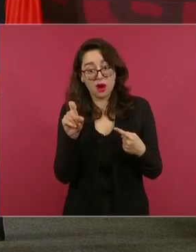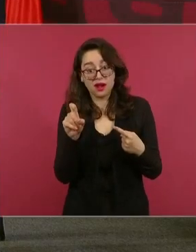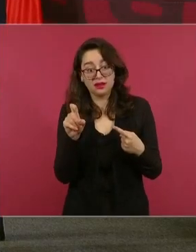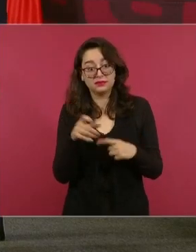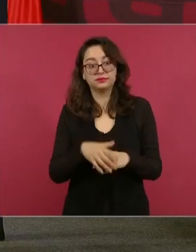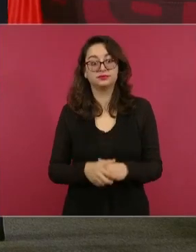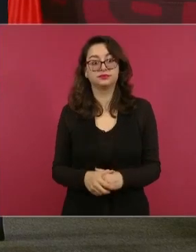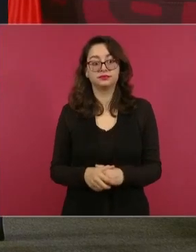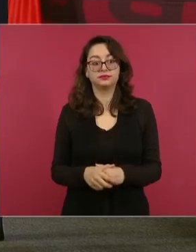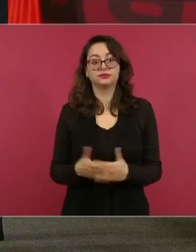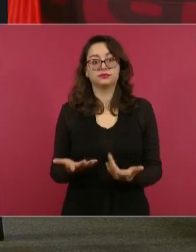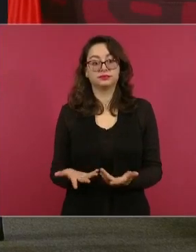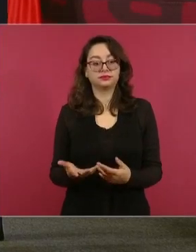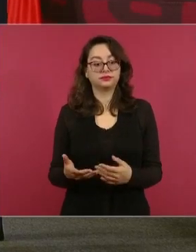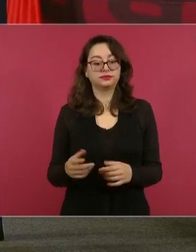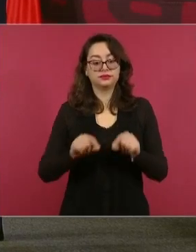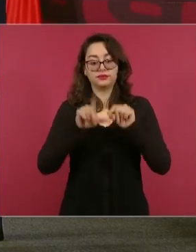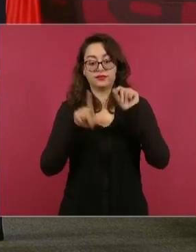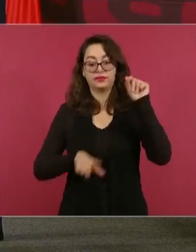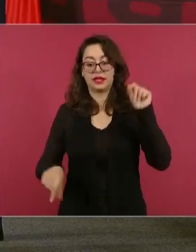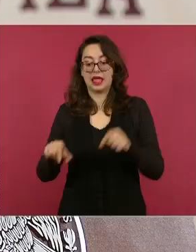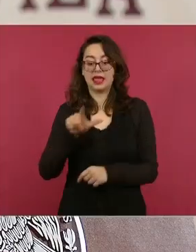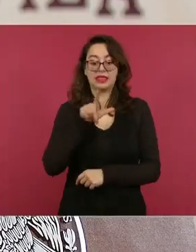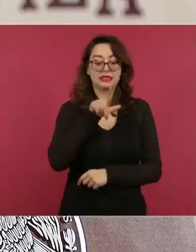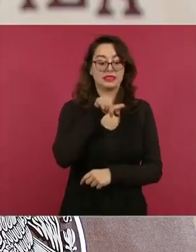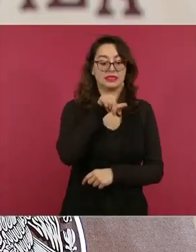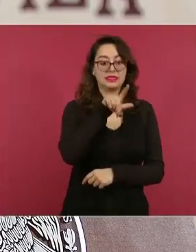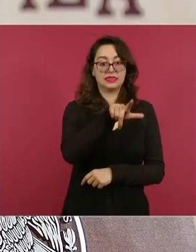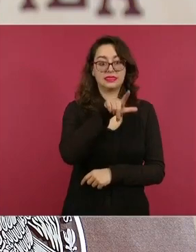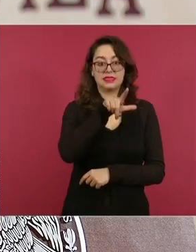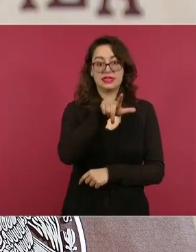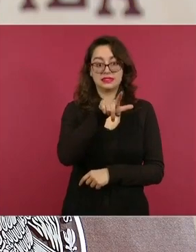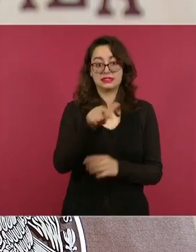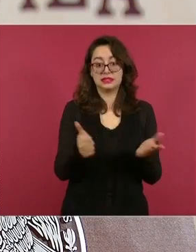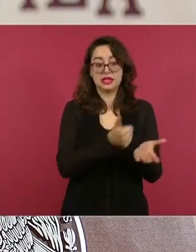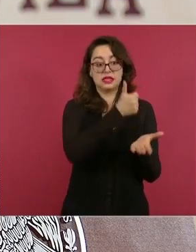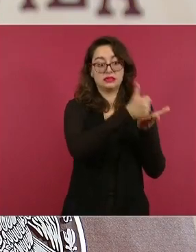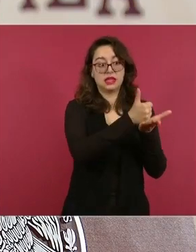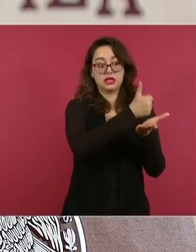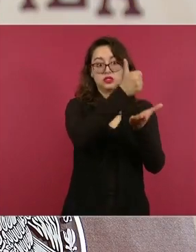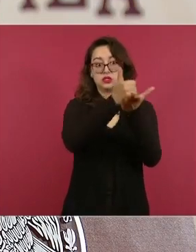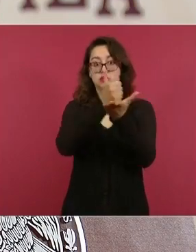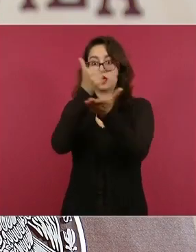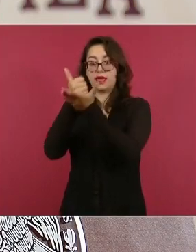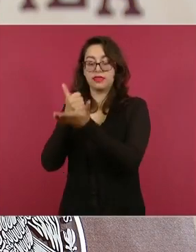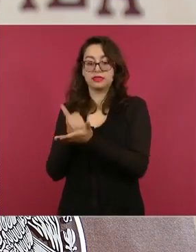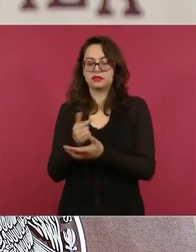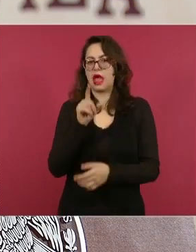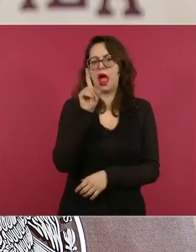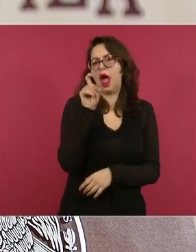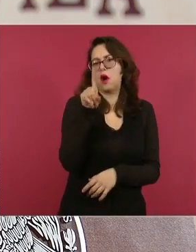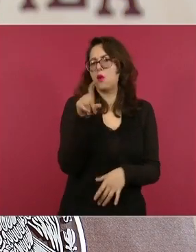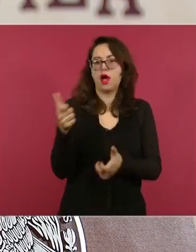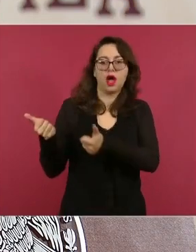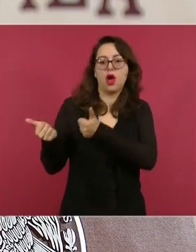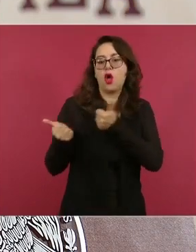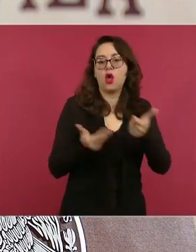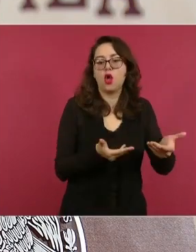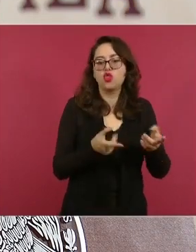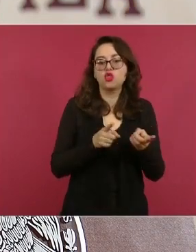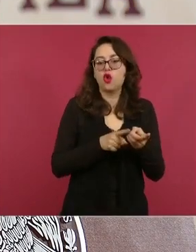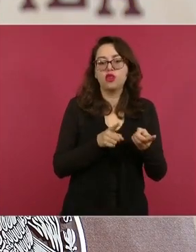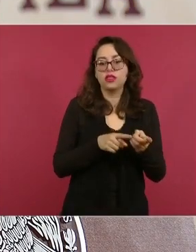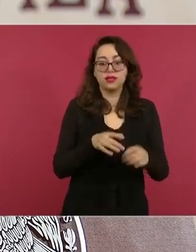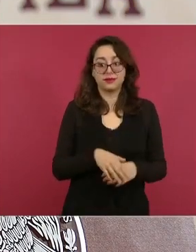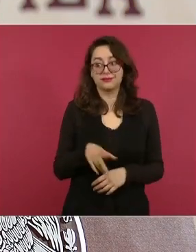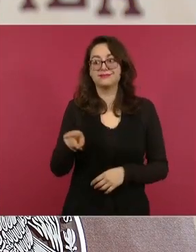17 de las ciudades más importantes son provistas por aguas de áreas naturales protegidas. Ahí se siembra, se cosecha el